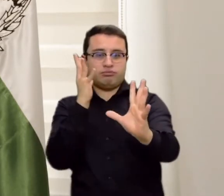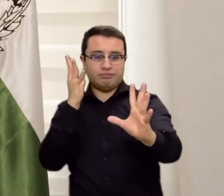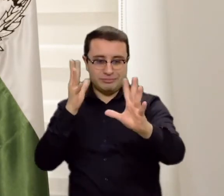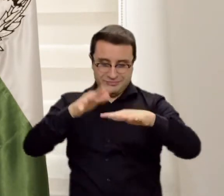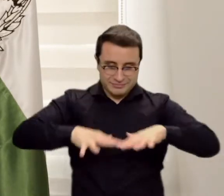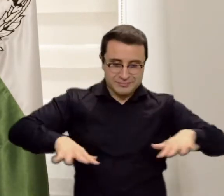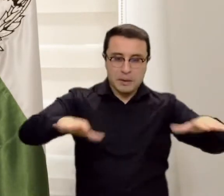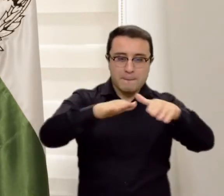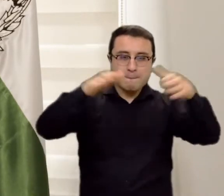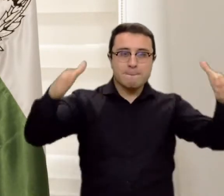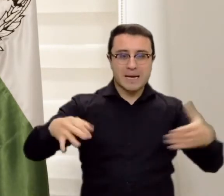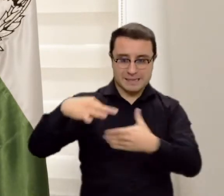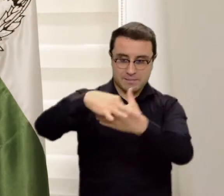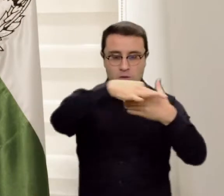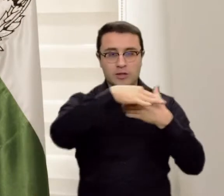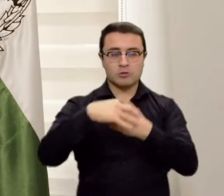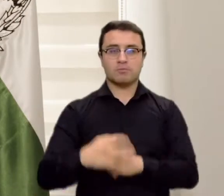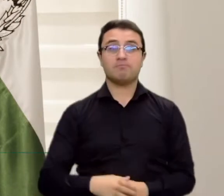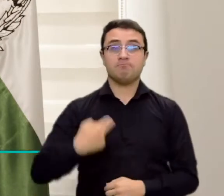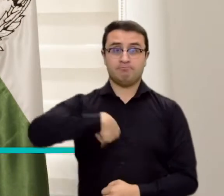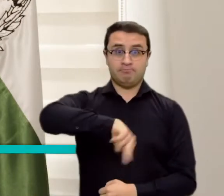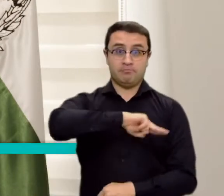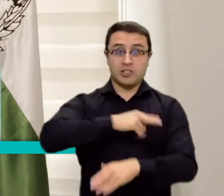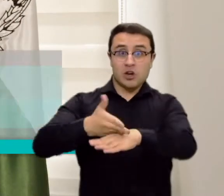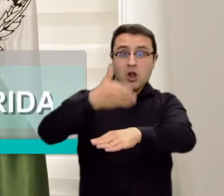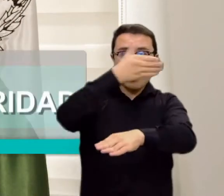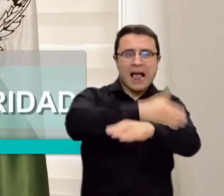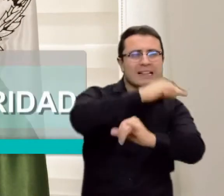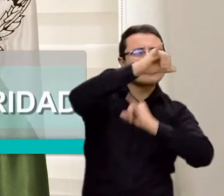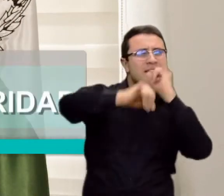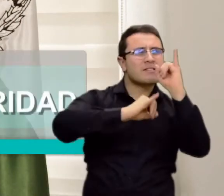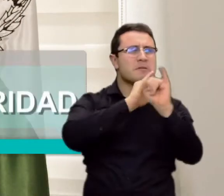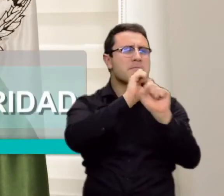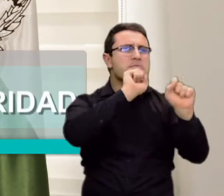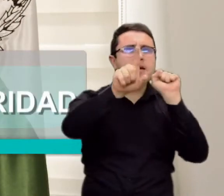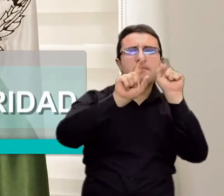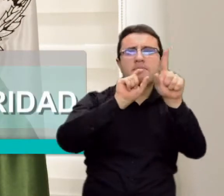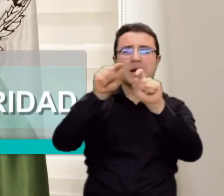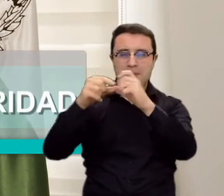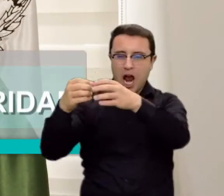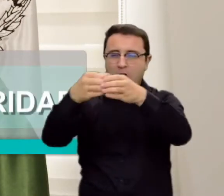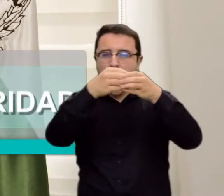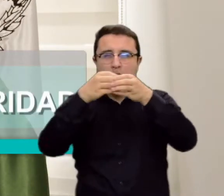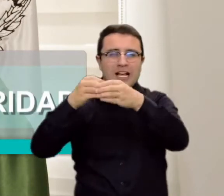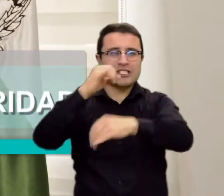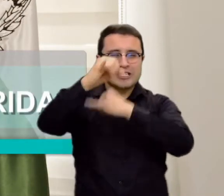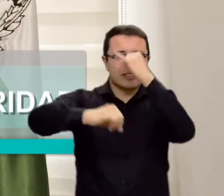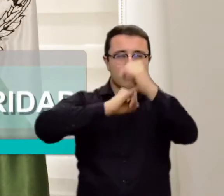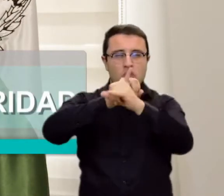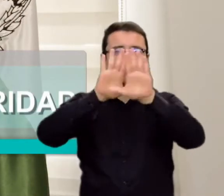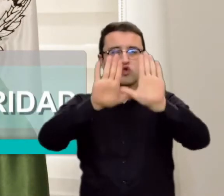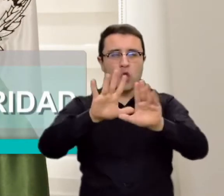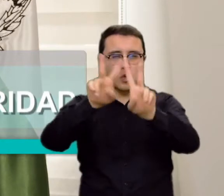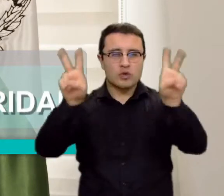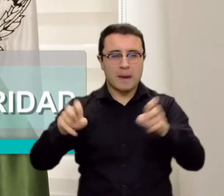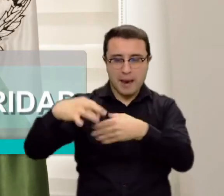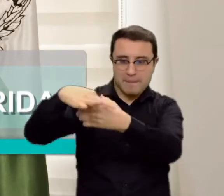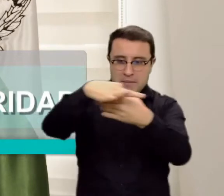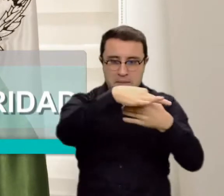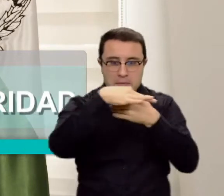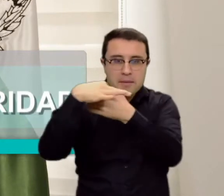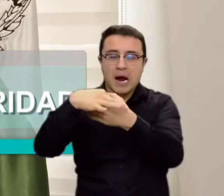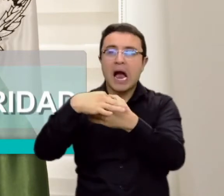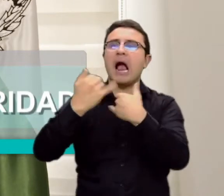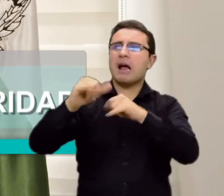aglomeración de gente en los puestos de votación. Nosotros hicimos unas consultas a nivel internacional. Hay organizaciones internacionales en temas